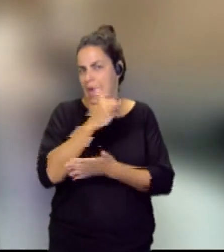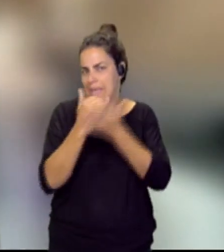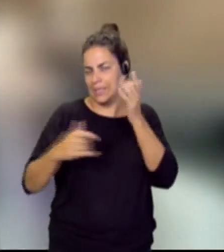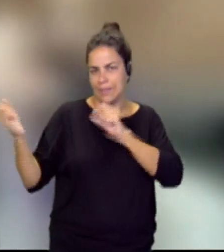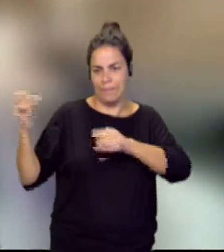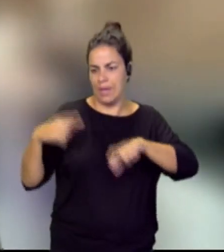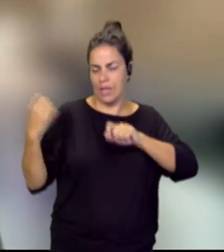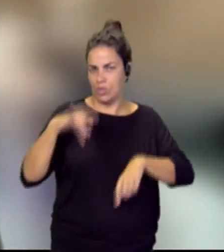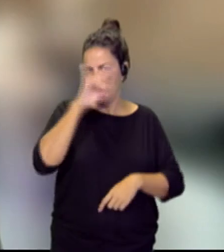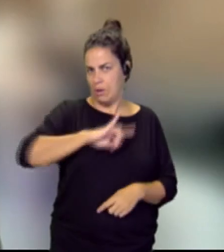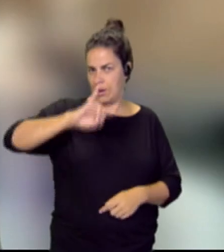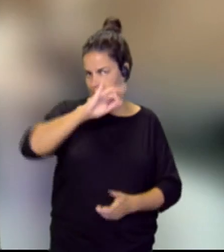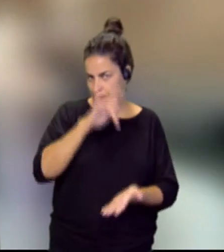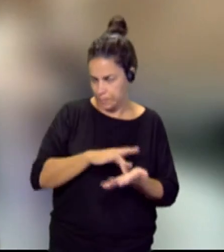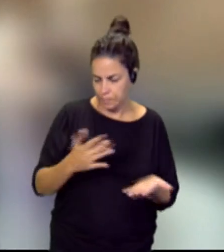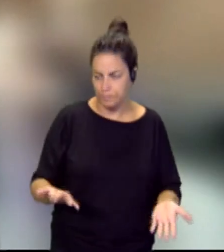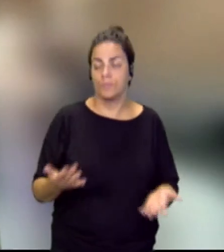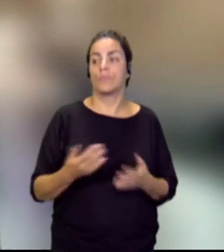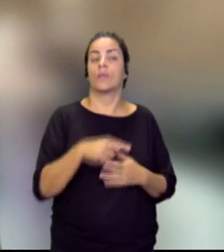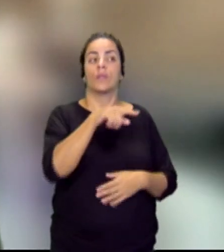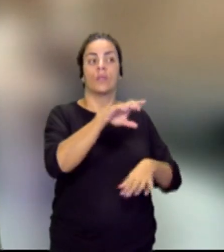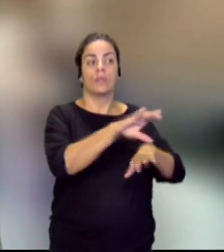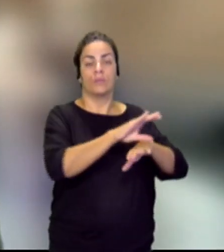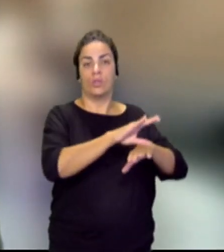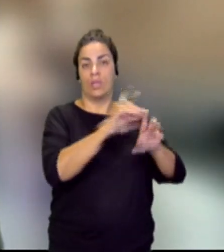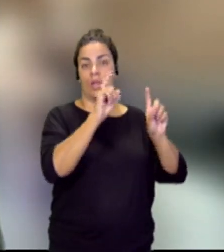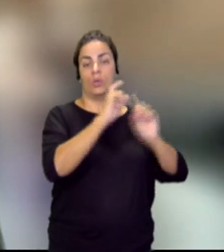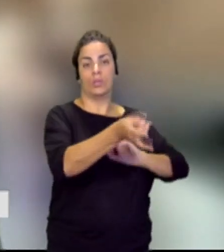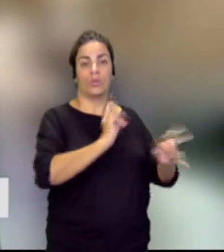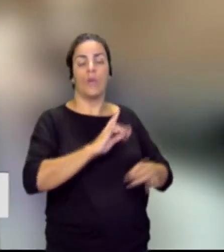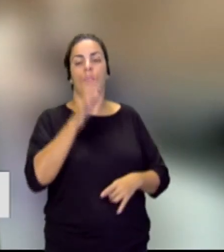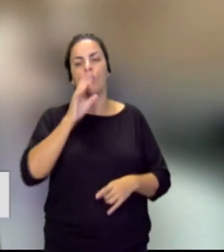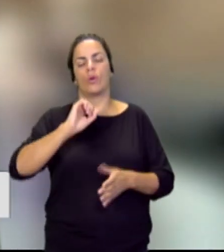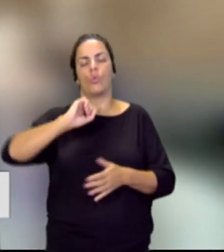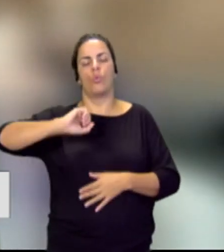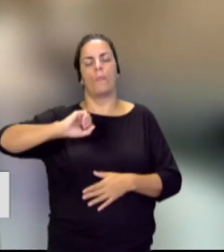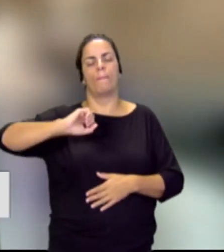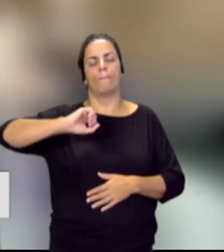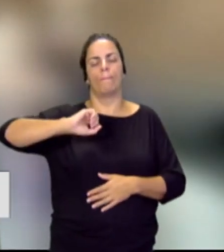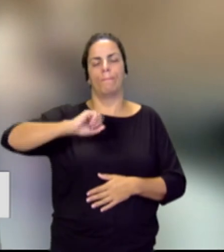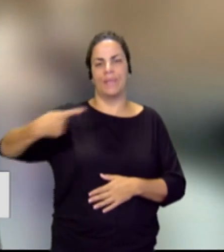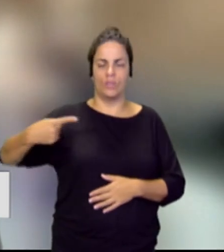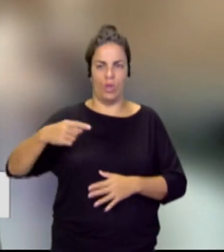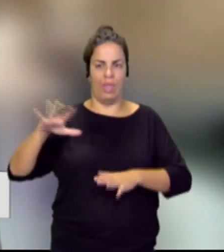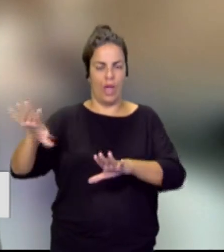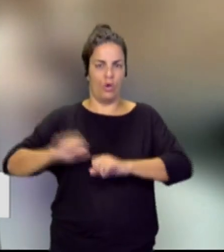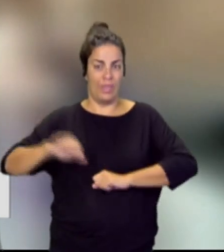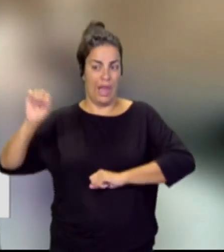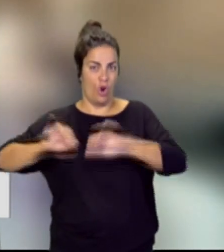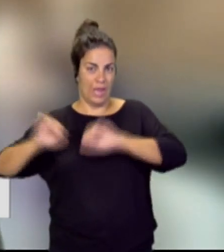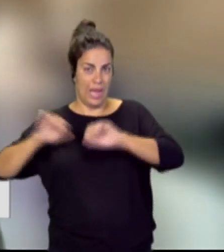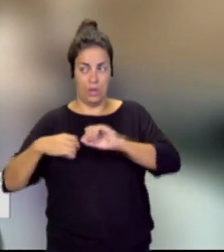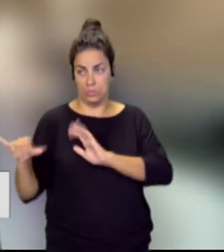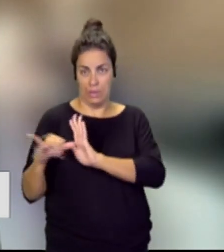a las islas. Porque en un piso de acogida de Los Realejos, del municipio vecino de Los Realejos, han